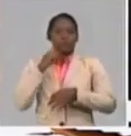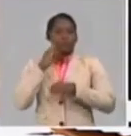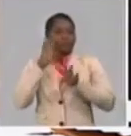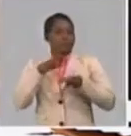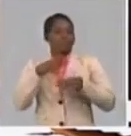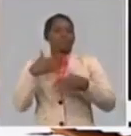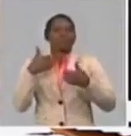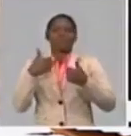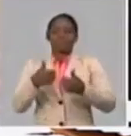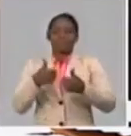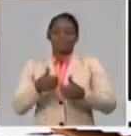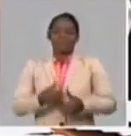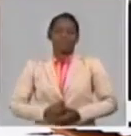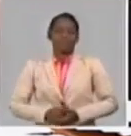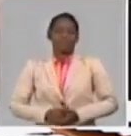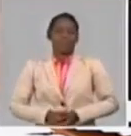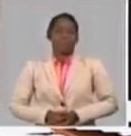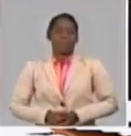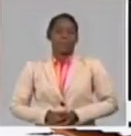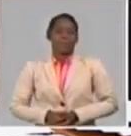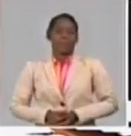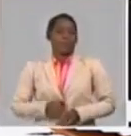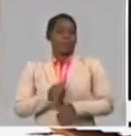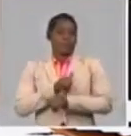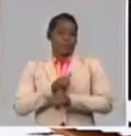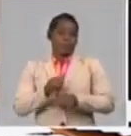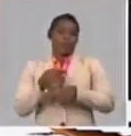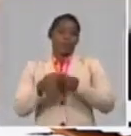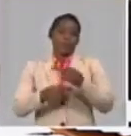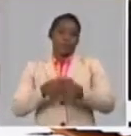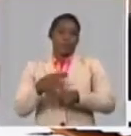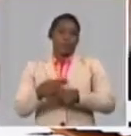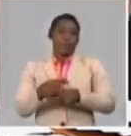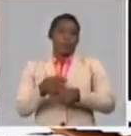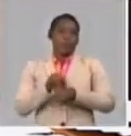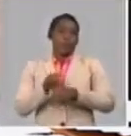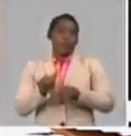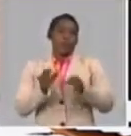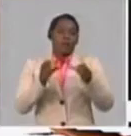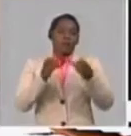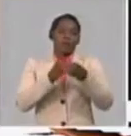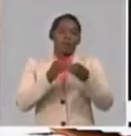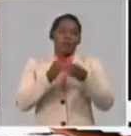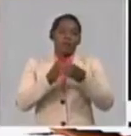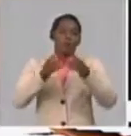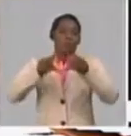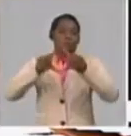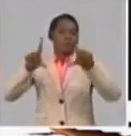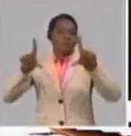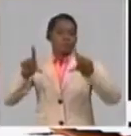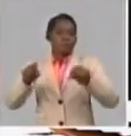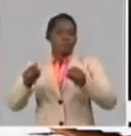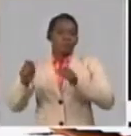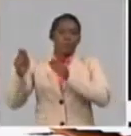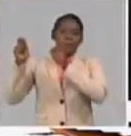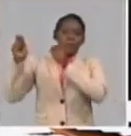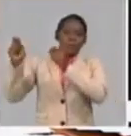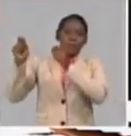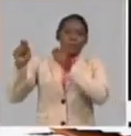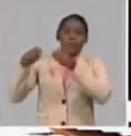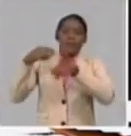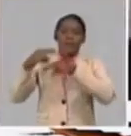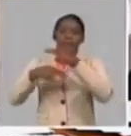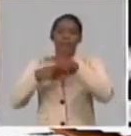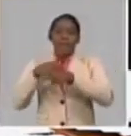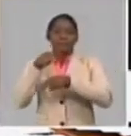Estaremos igualmente, bueno, enarbolando una campaña propagandística, ahí hay muestras de los carteles de la vida que hemos estado desarrollando